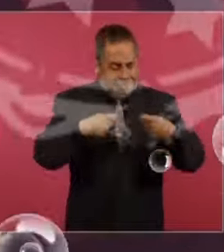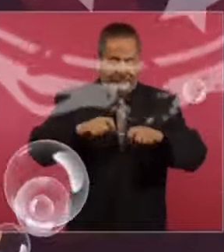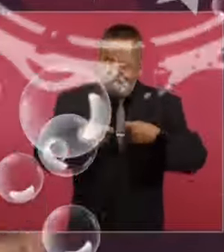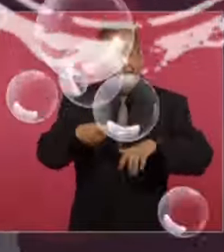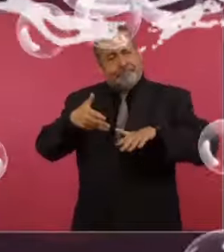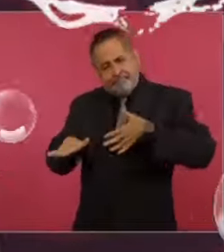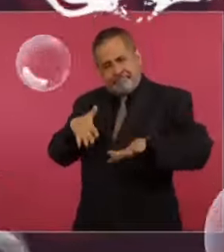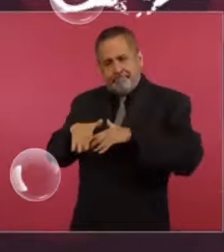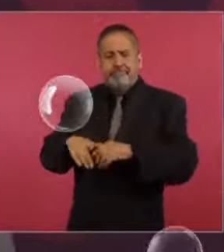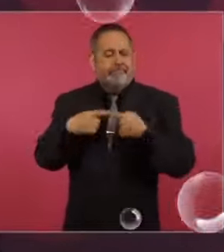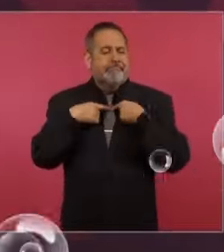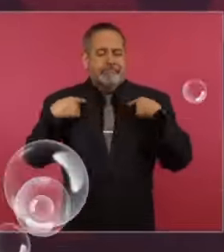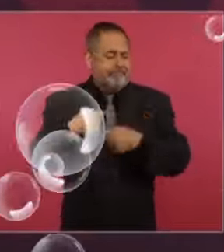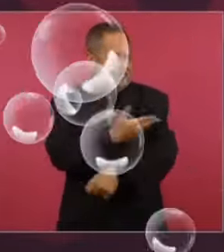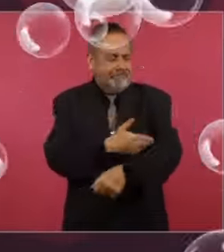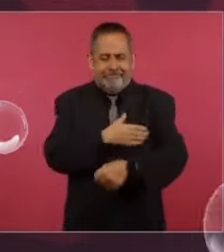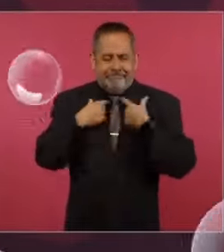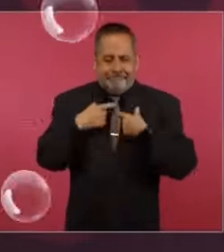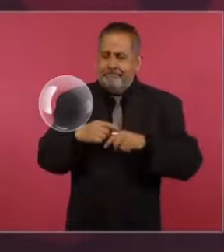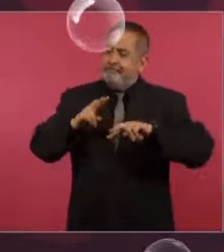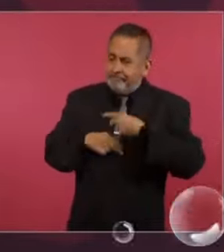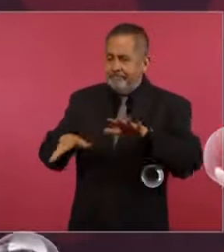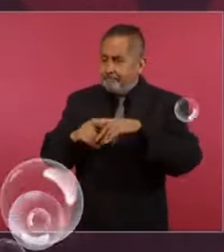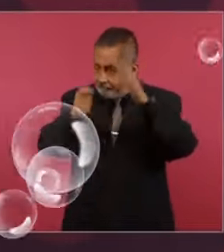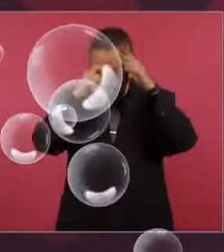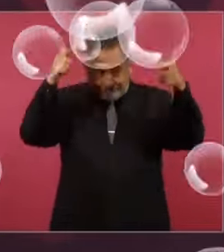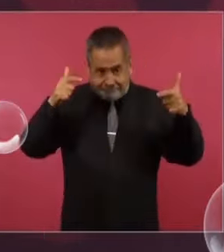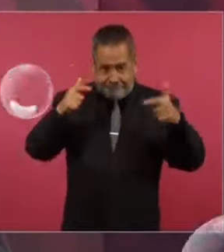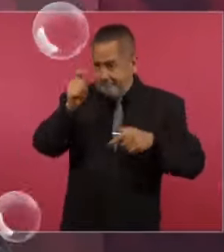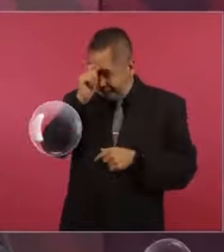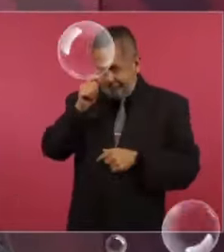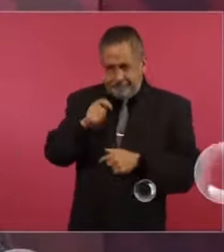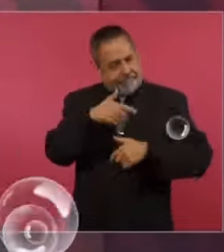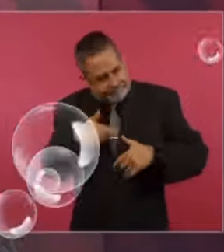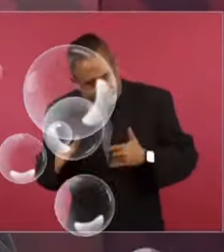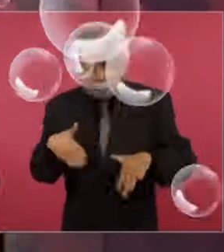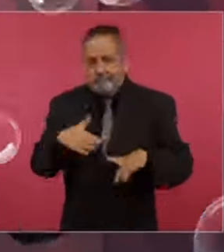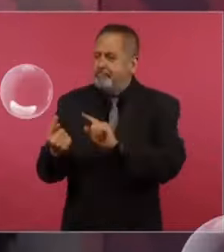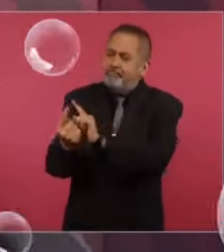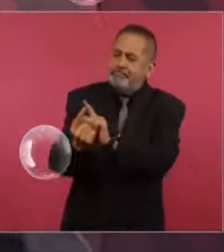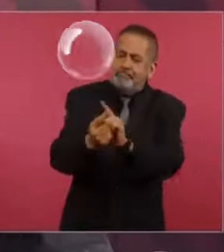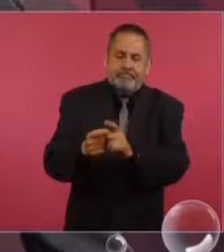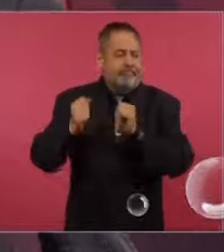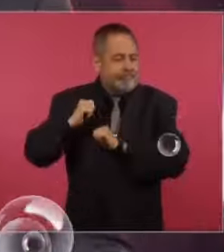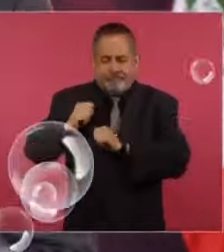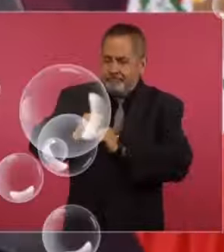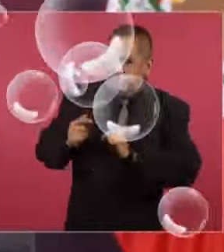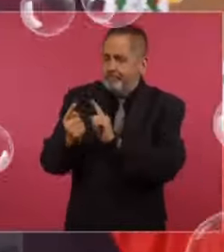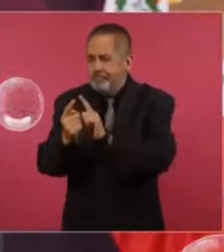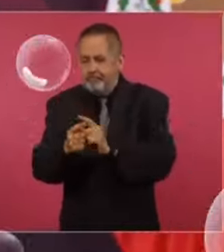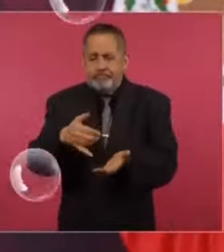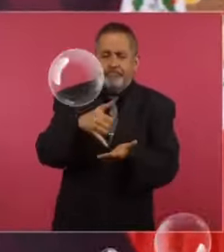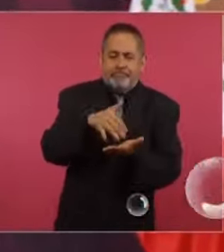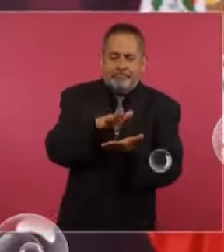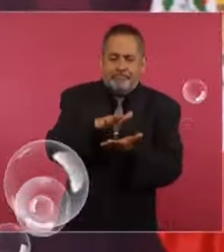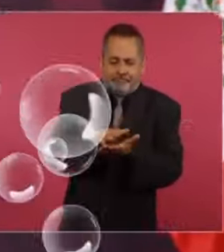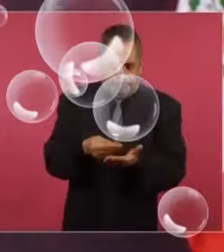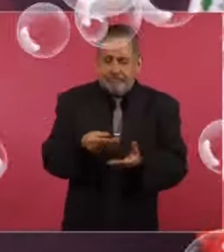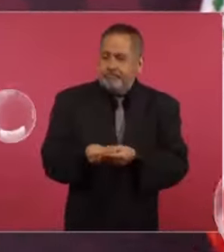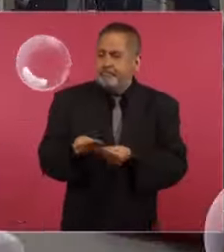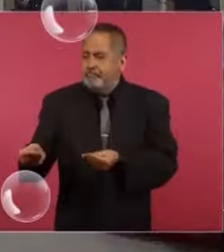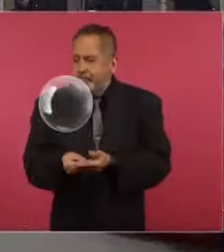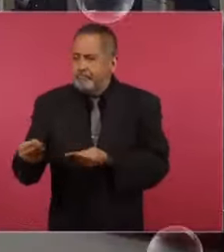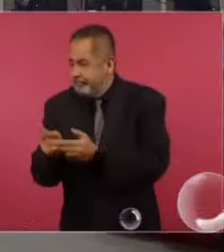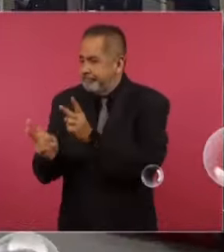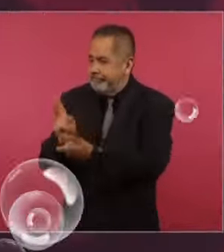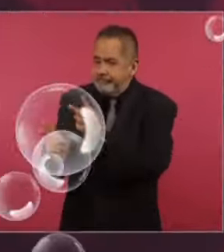Y ahora que hay calor una camiseta y un sombrero, una gorra, un moral, llevan sus volantitos y